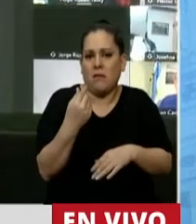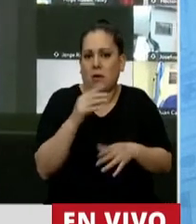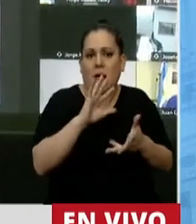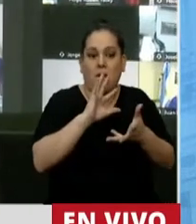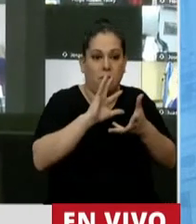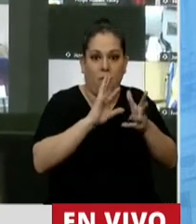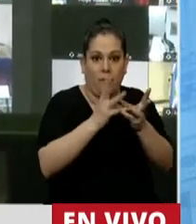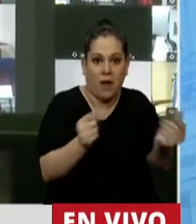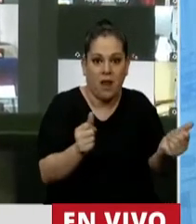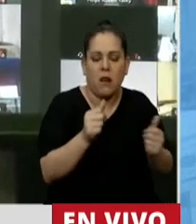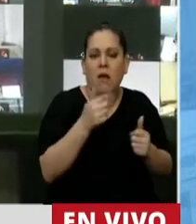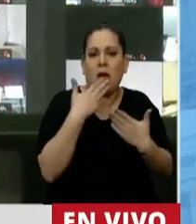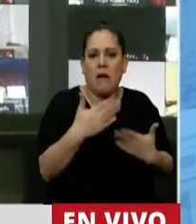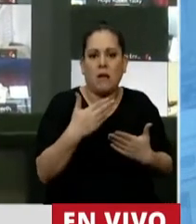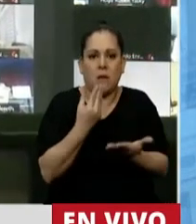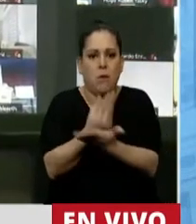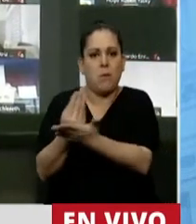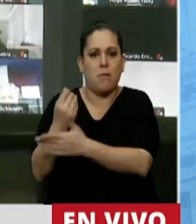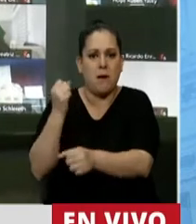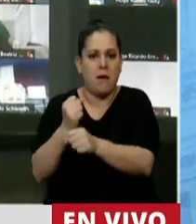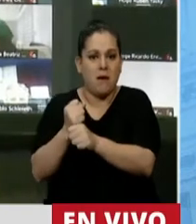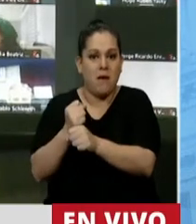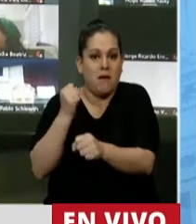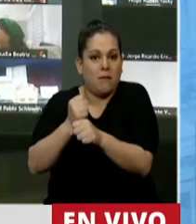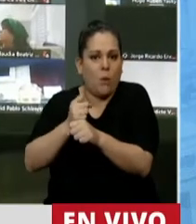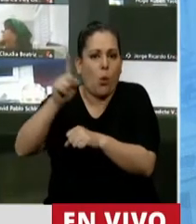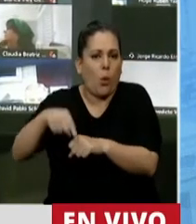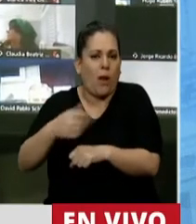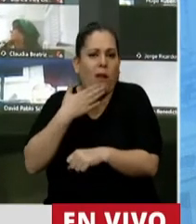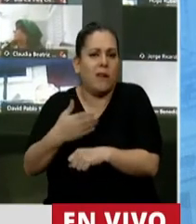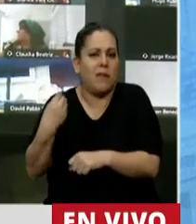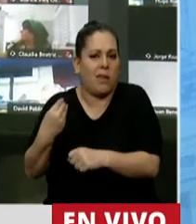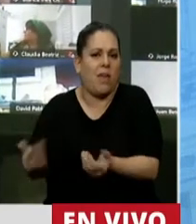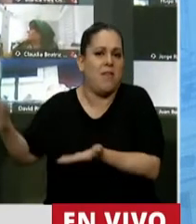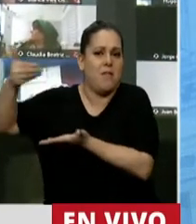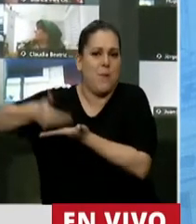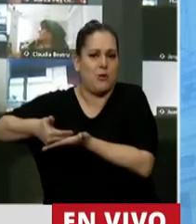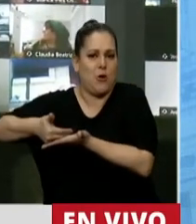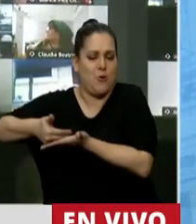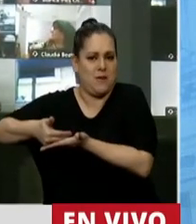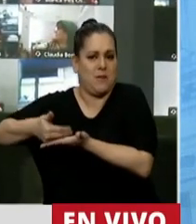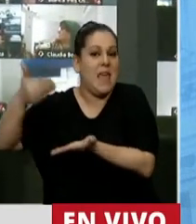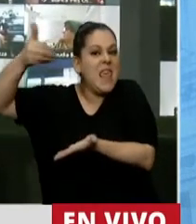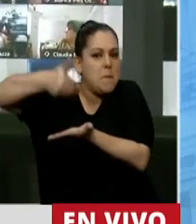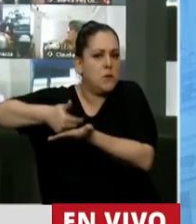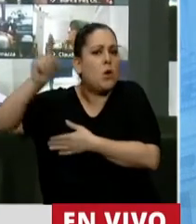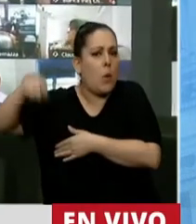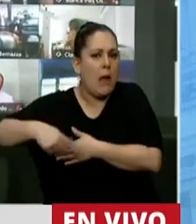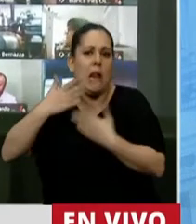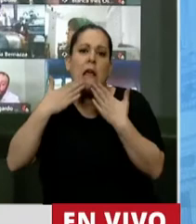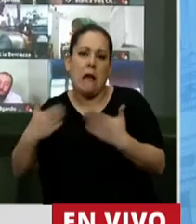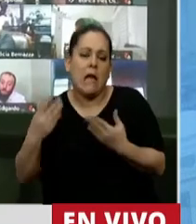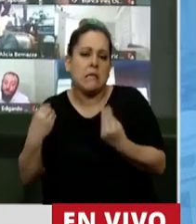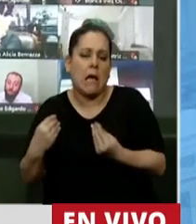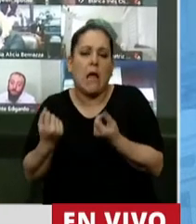¿Y saben cómo se genera empleo? Con inversiones. Y las inversiones se generan con políticas y leyes